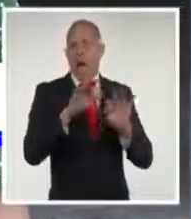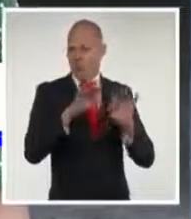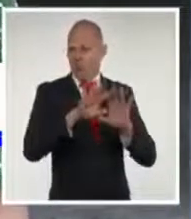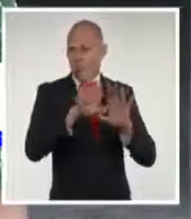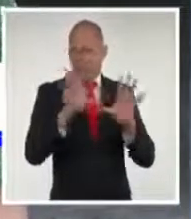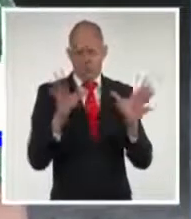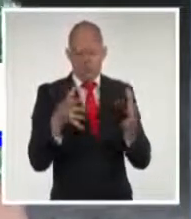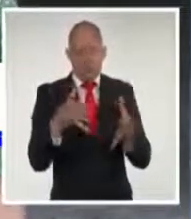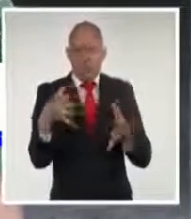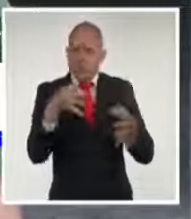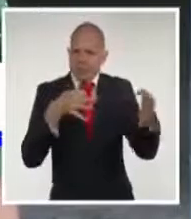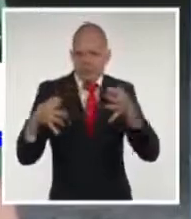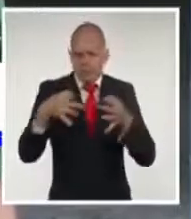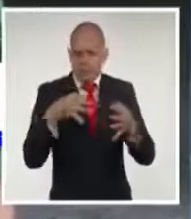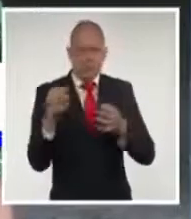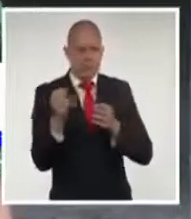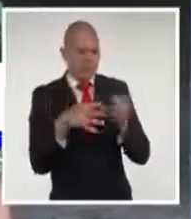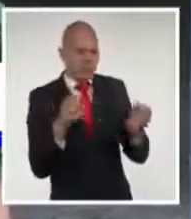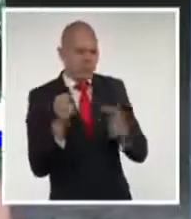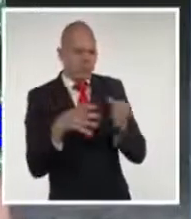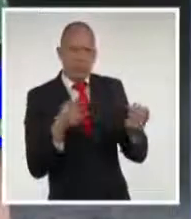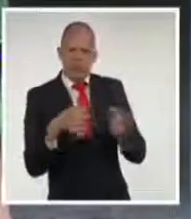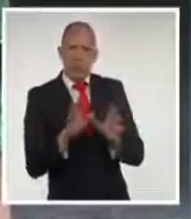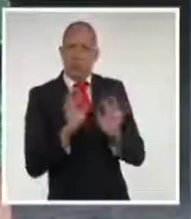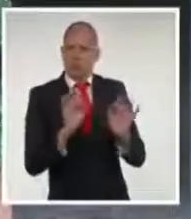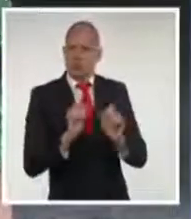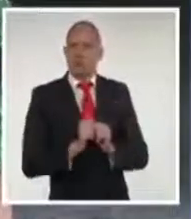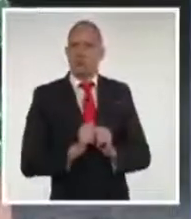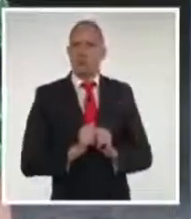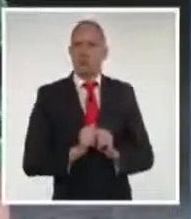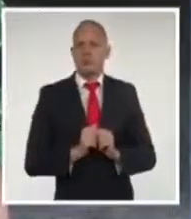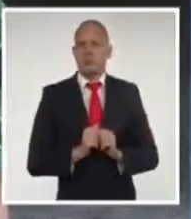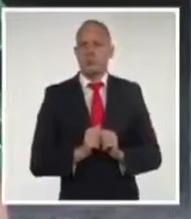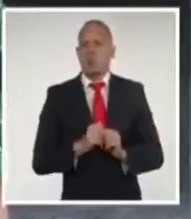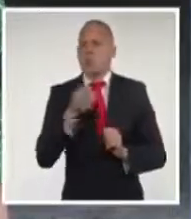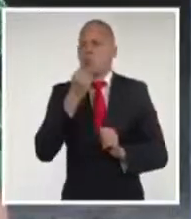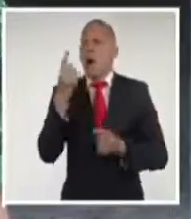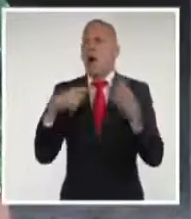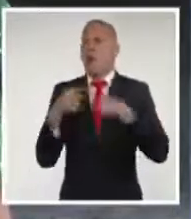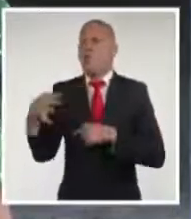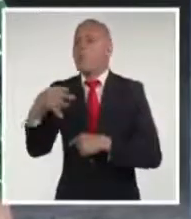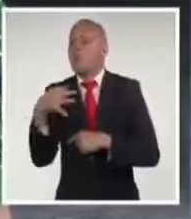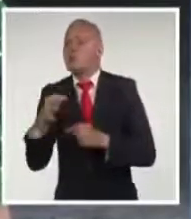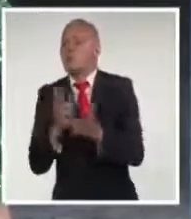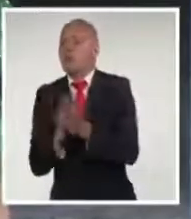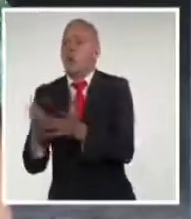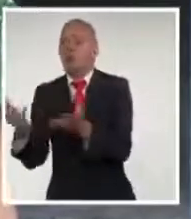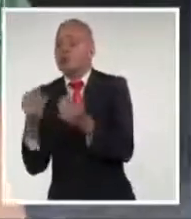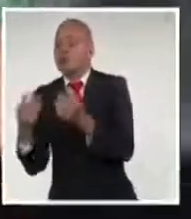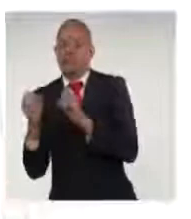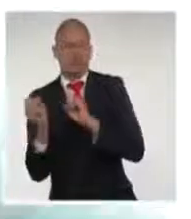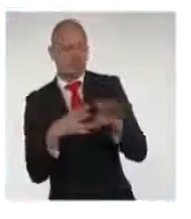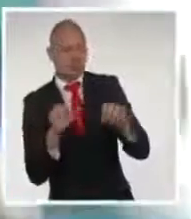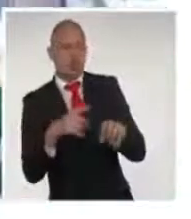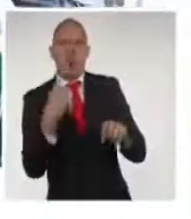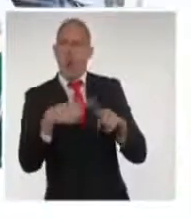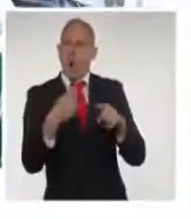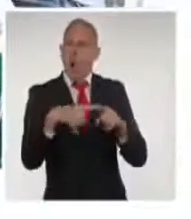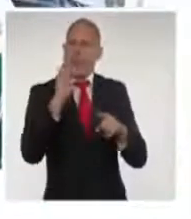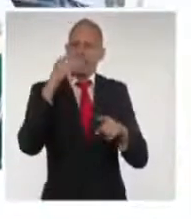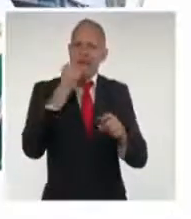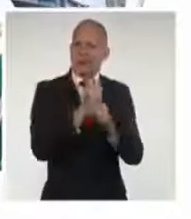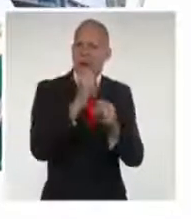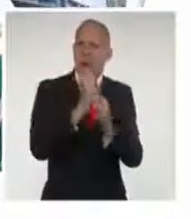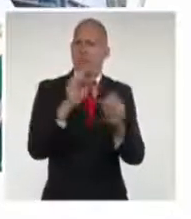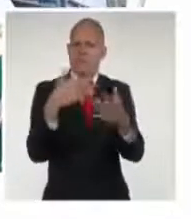tanto esos donativos populares que se recogen en los municipios, como los institucionales. Son cubanos